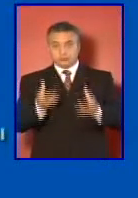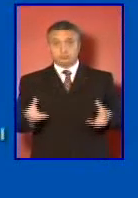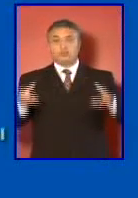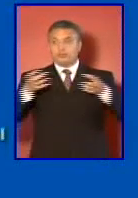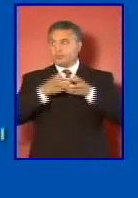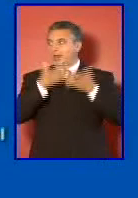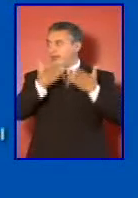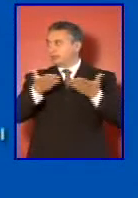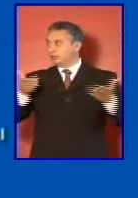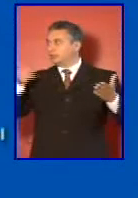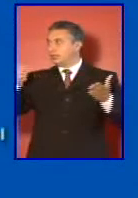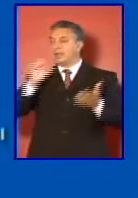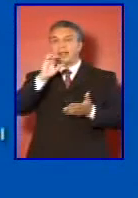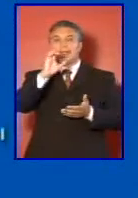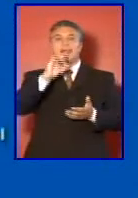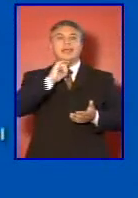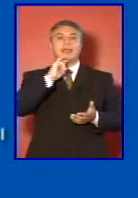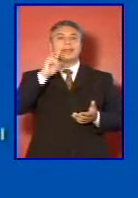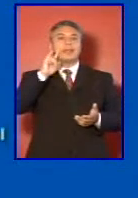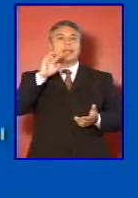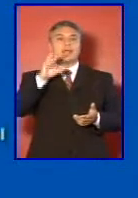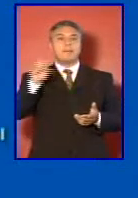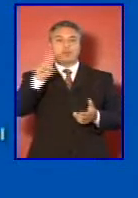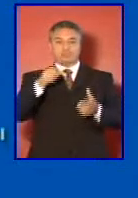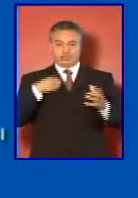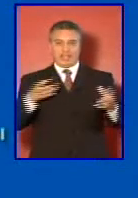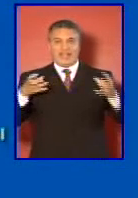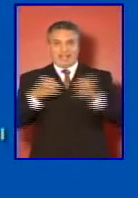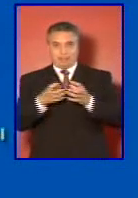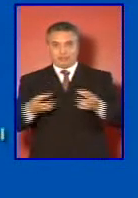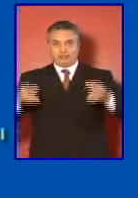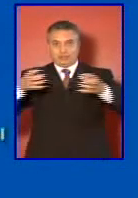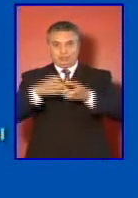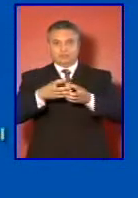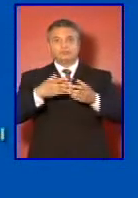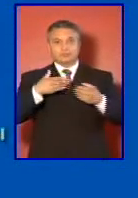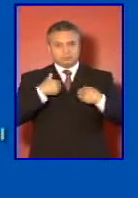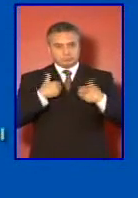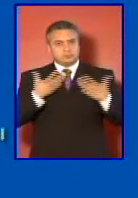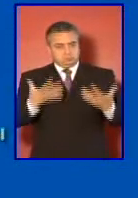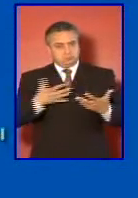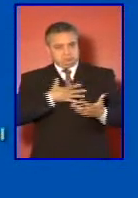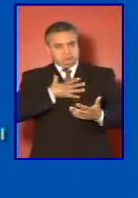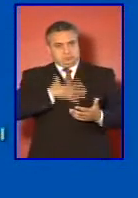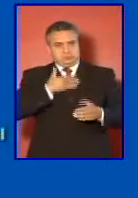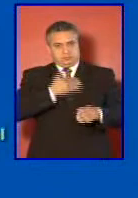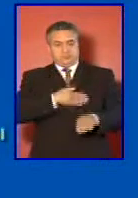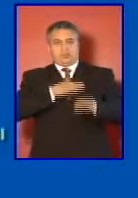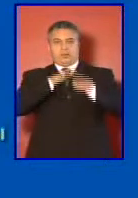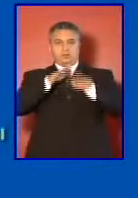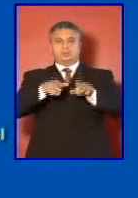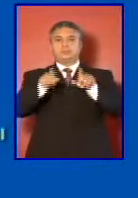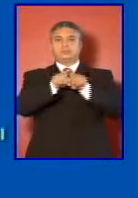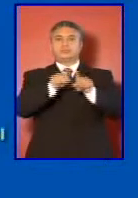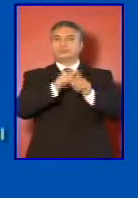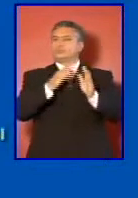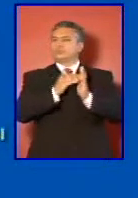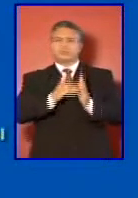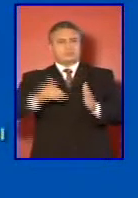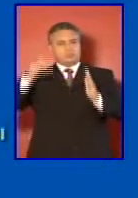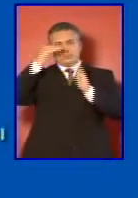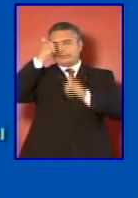que me aprecio en calificar como altamente